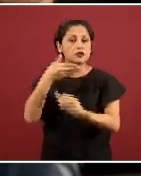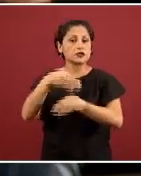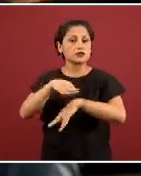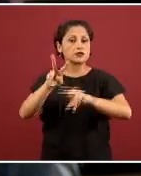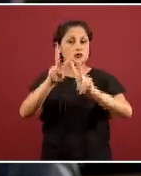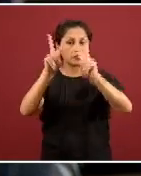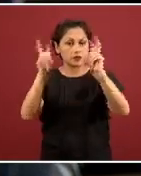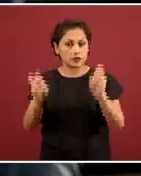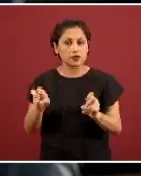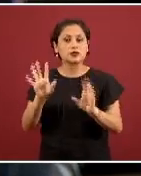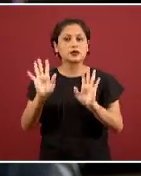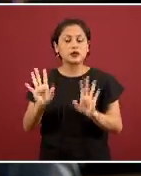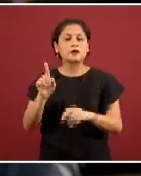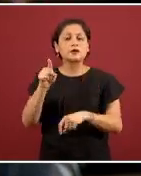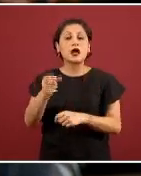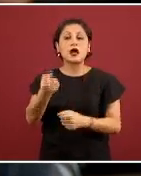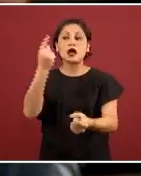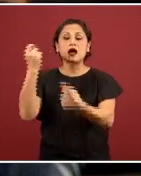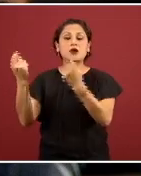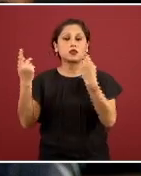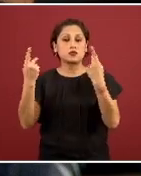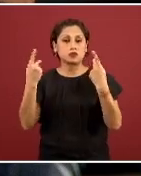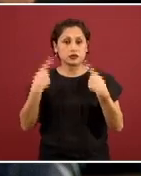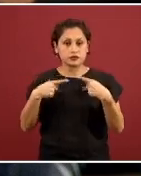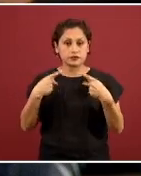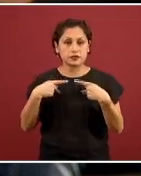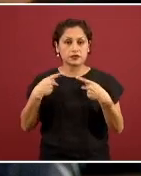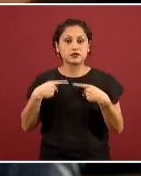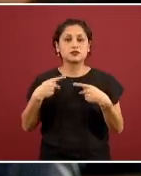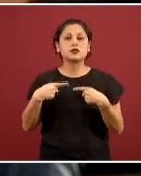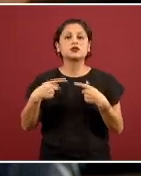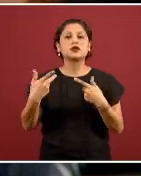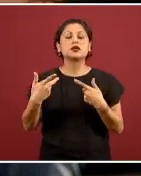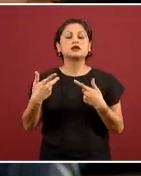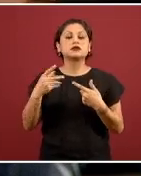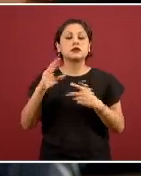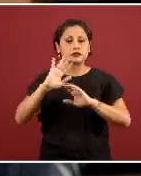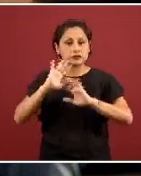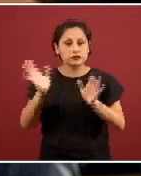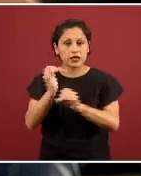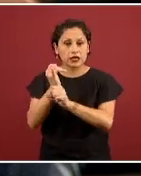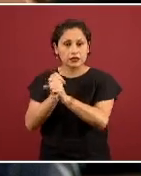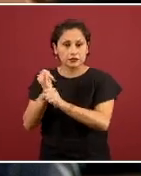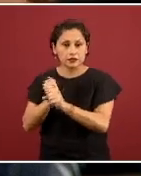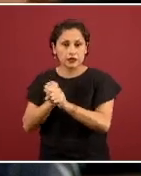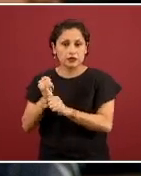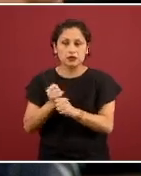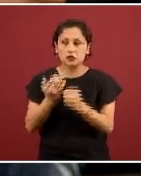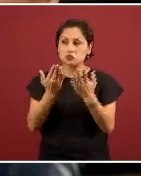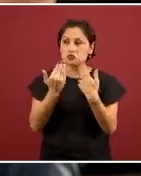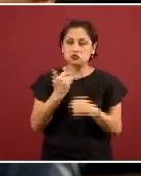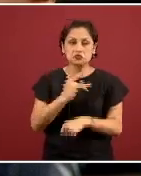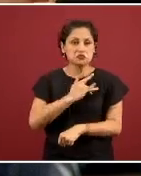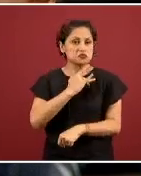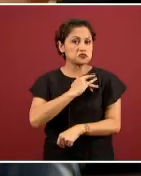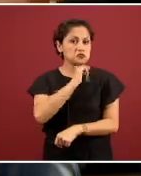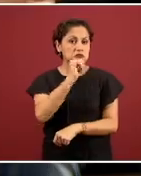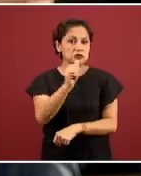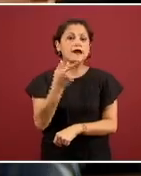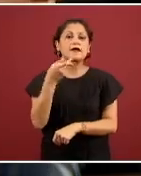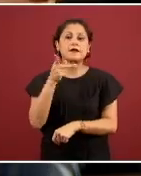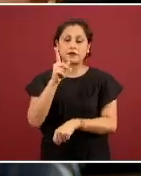importante de contagios presintomáticos o asintomáticos, y en ese caso, qué implicaciones tiene para la respuesta